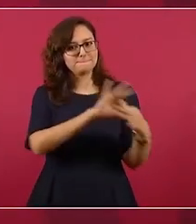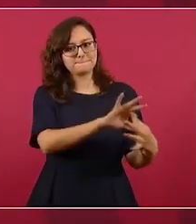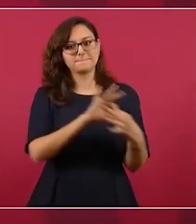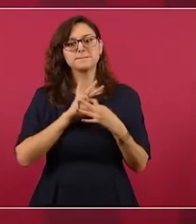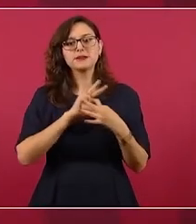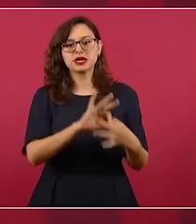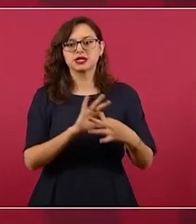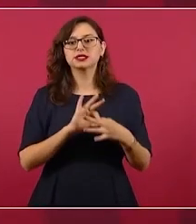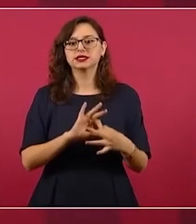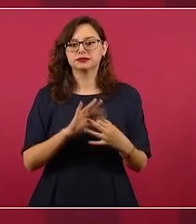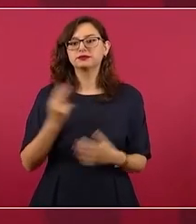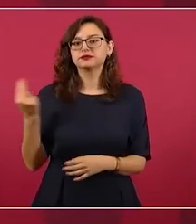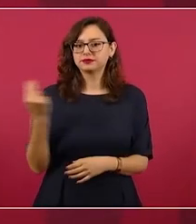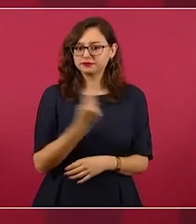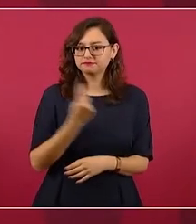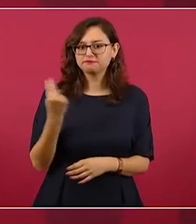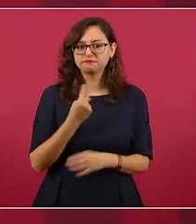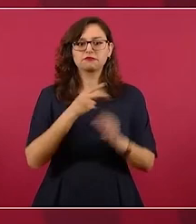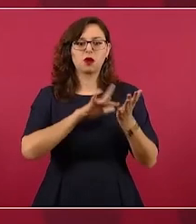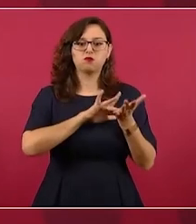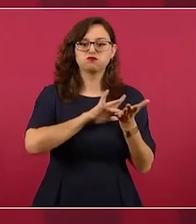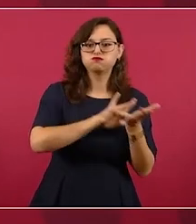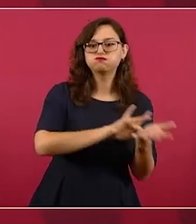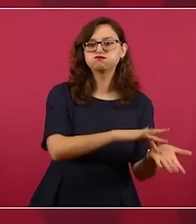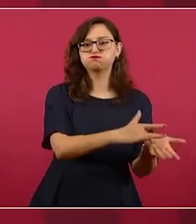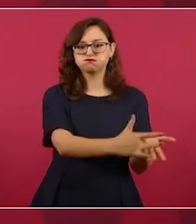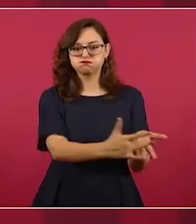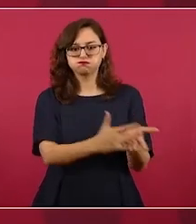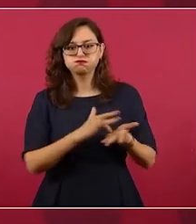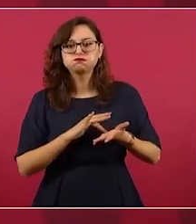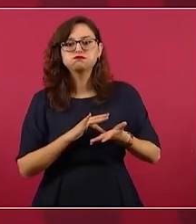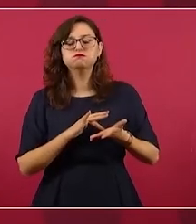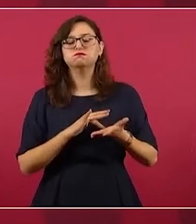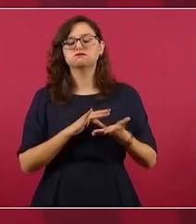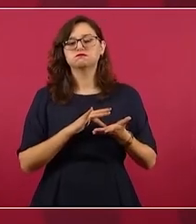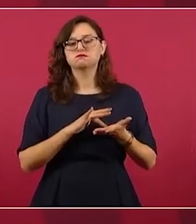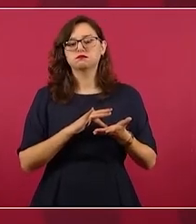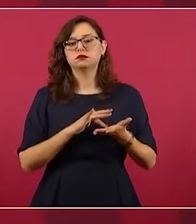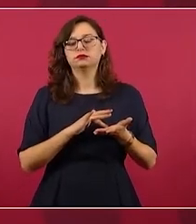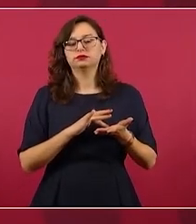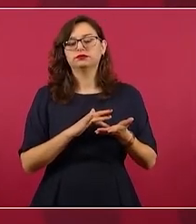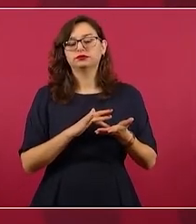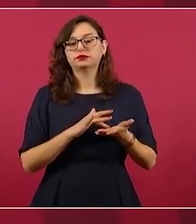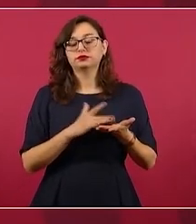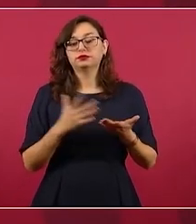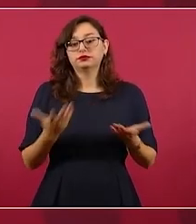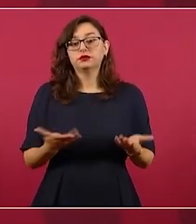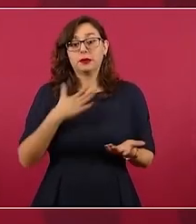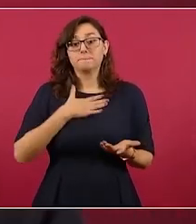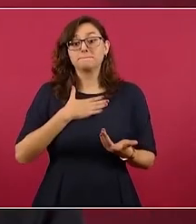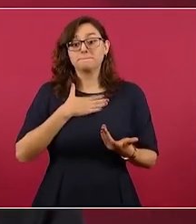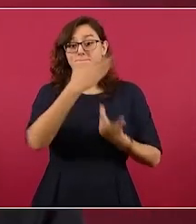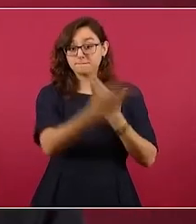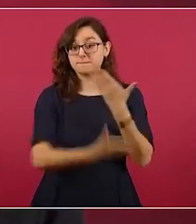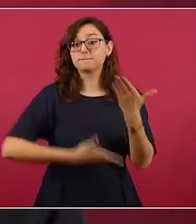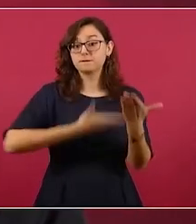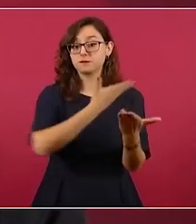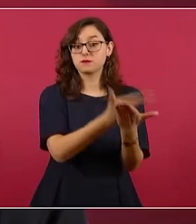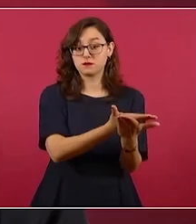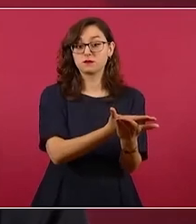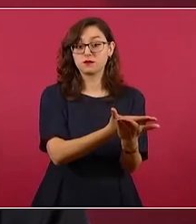ayudarnos mutuamente una de las propuestas que llevo es precisamente